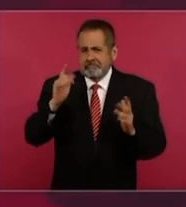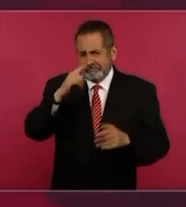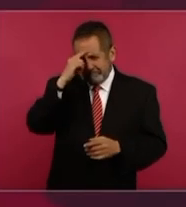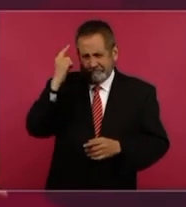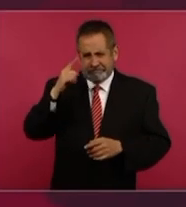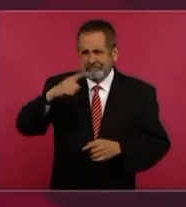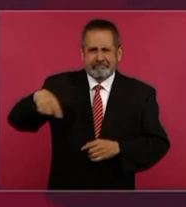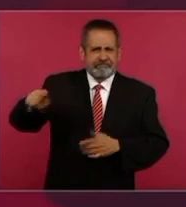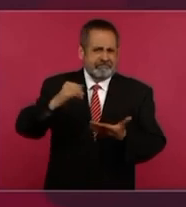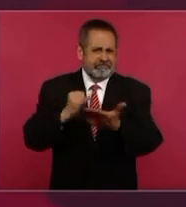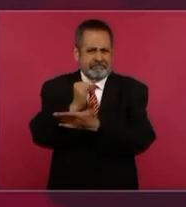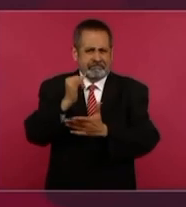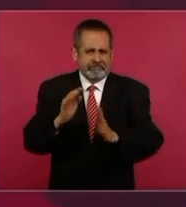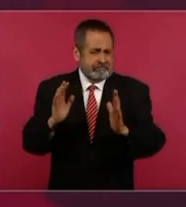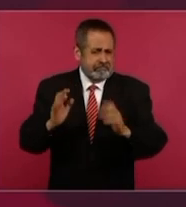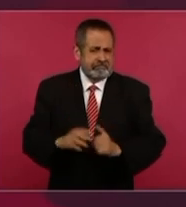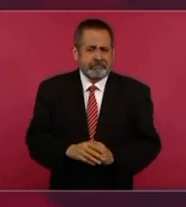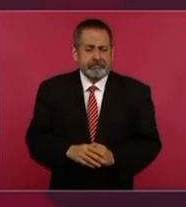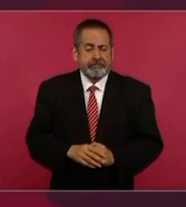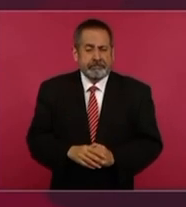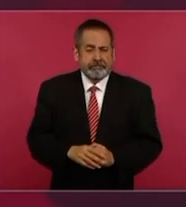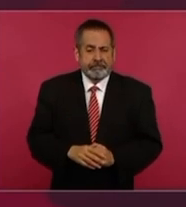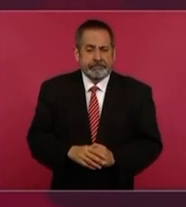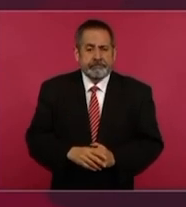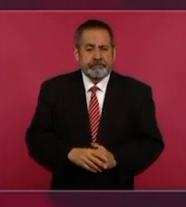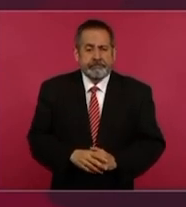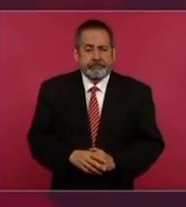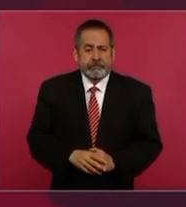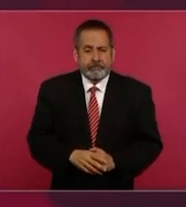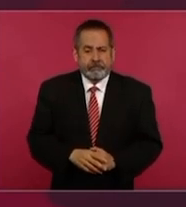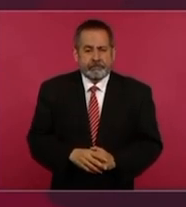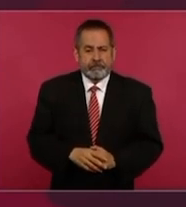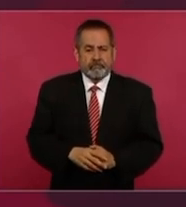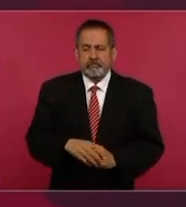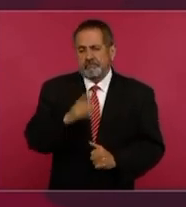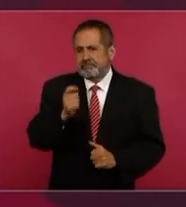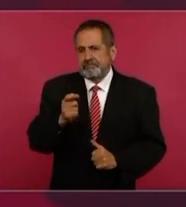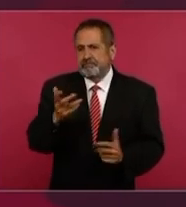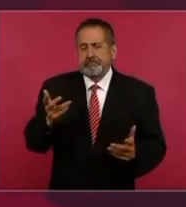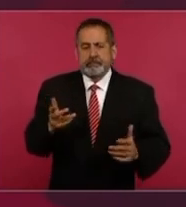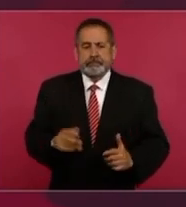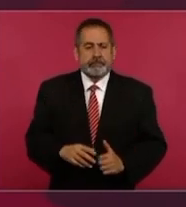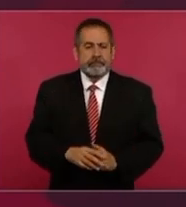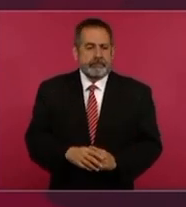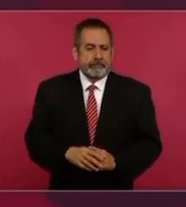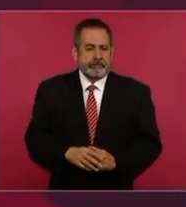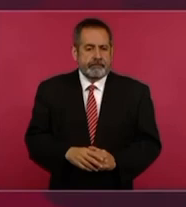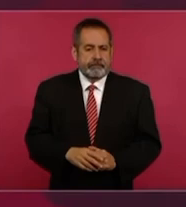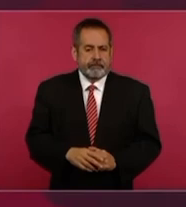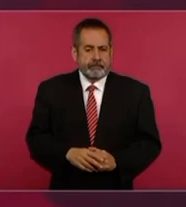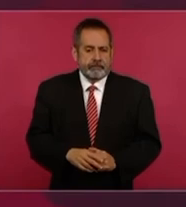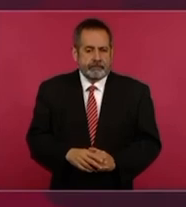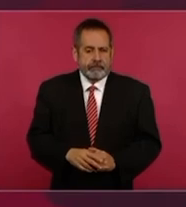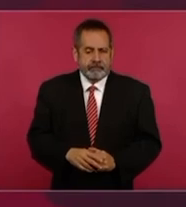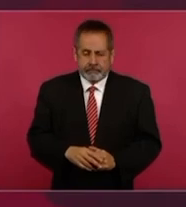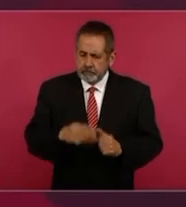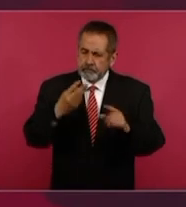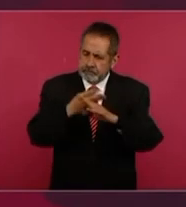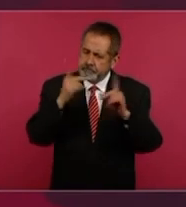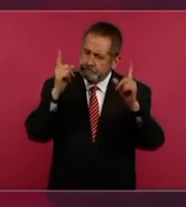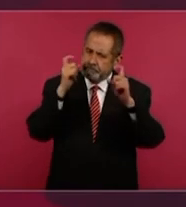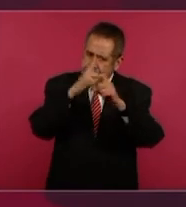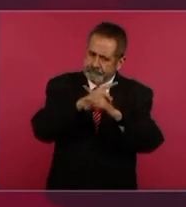De todas maneras es un asunto complejo,